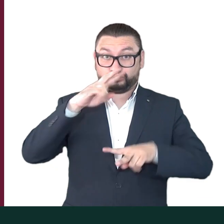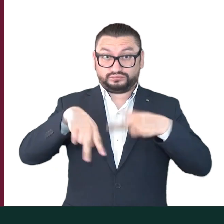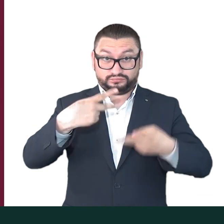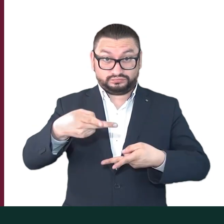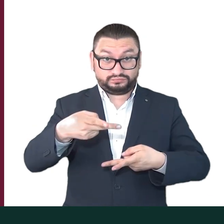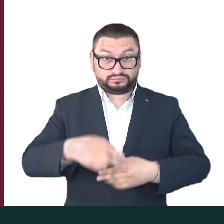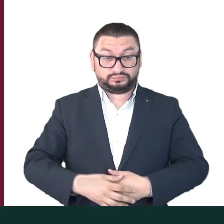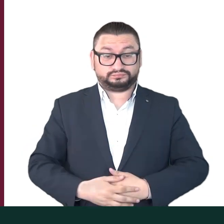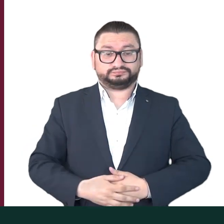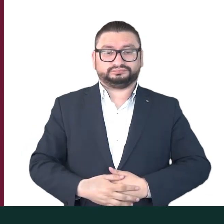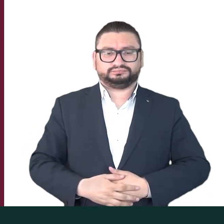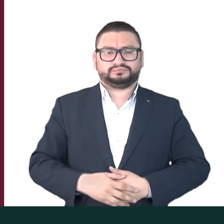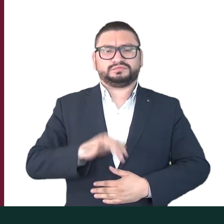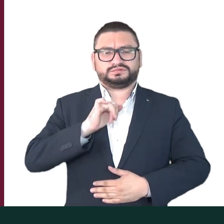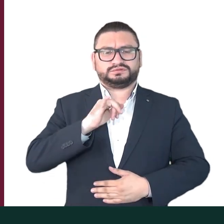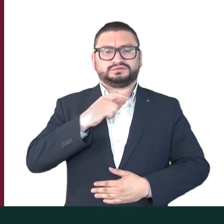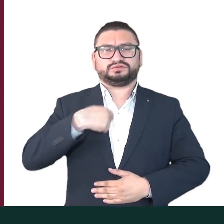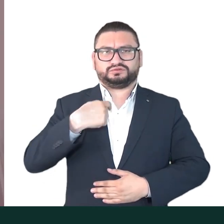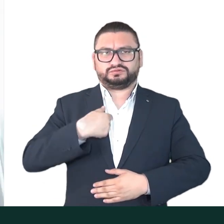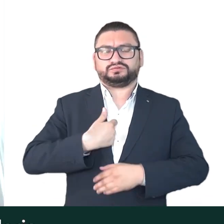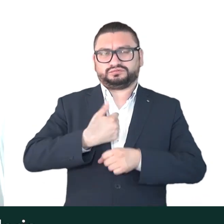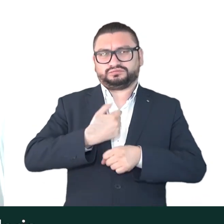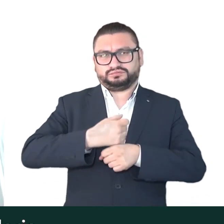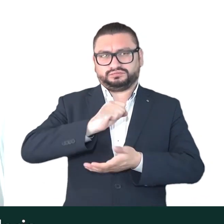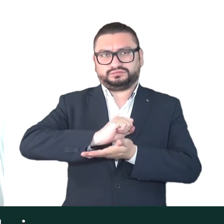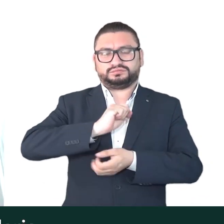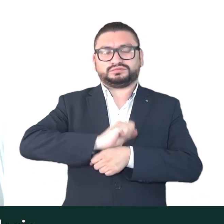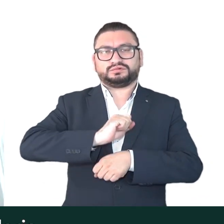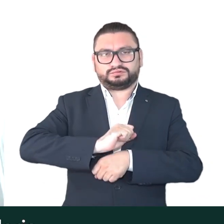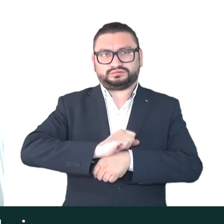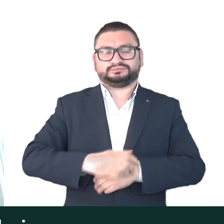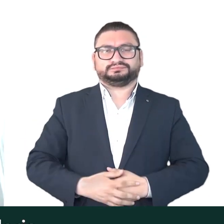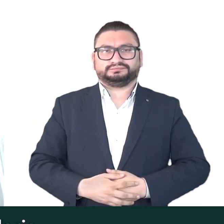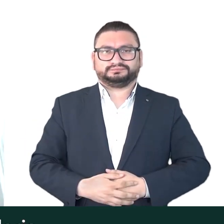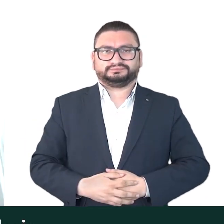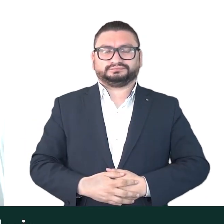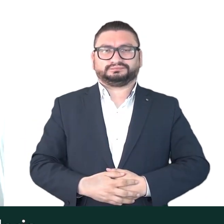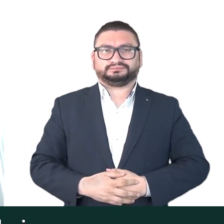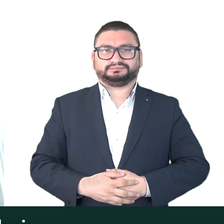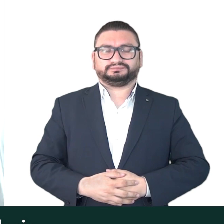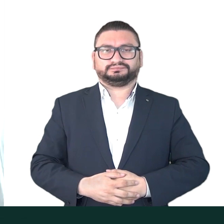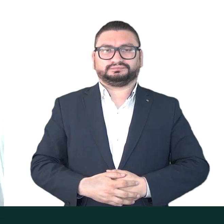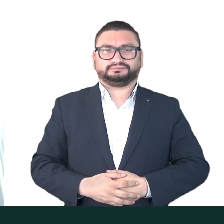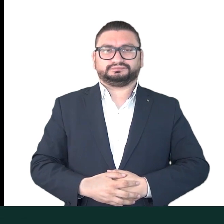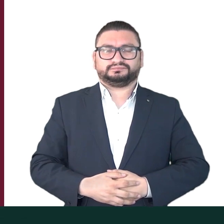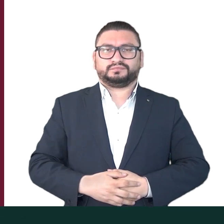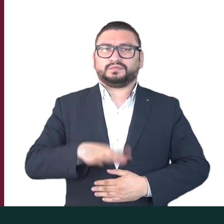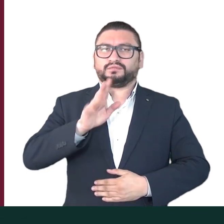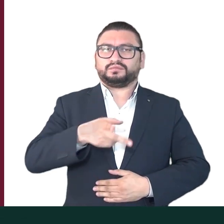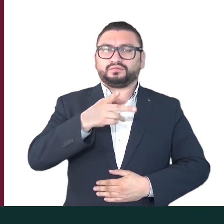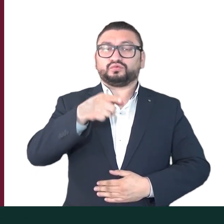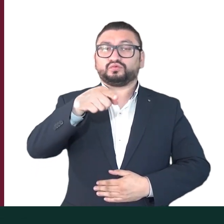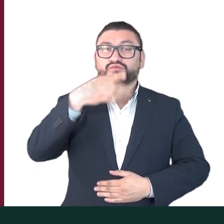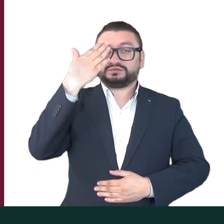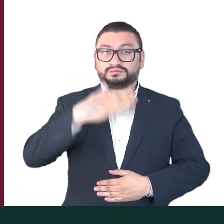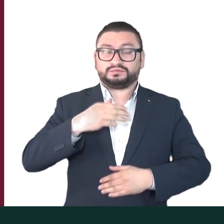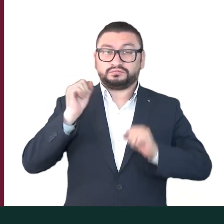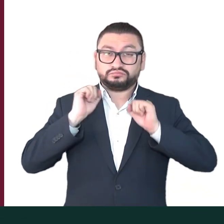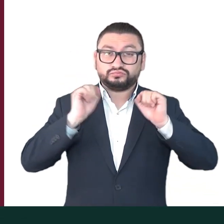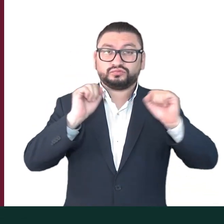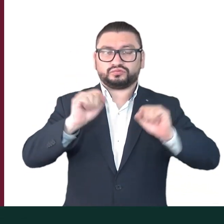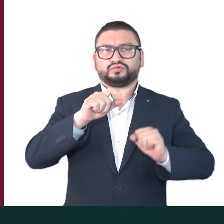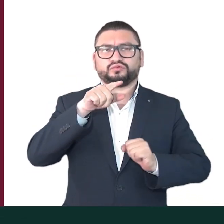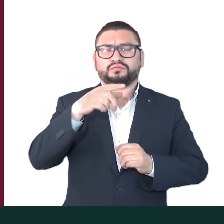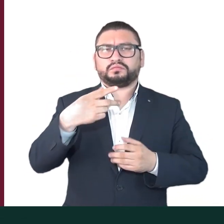¿Asistes a la escuela? No, no sé, No sé, no ya. Sabemos que